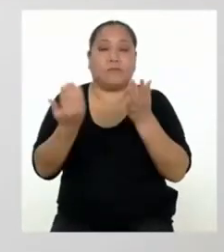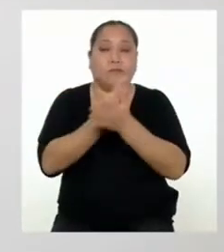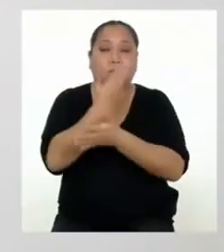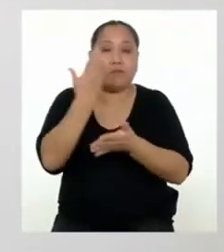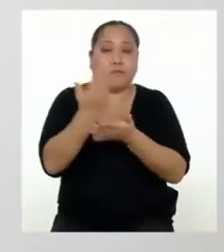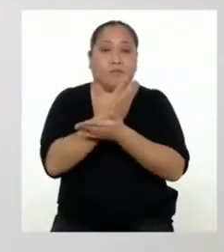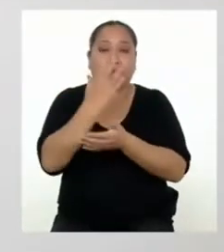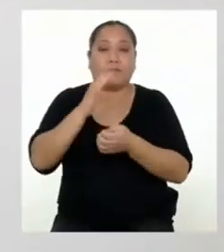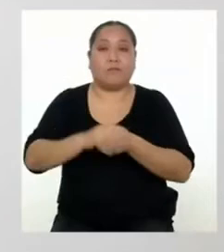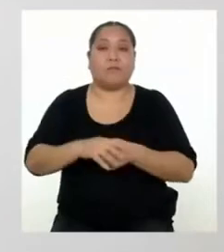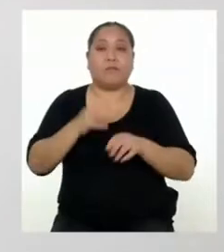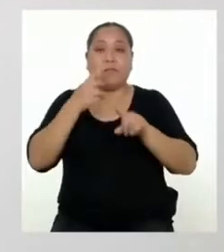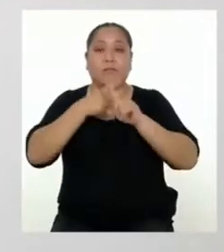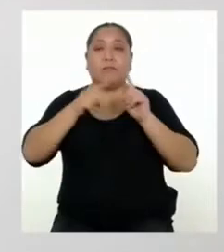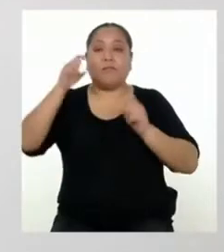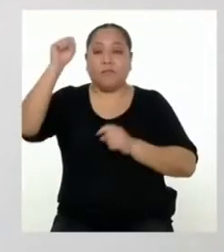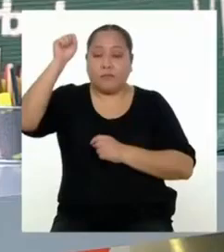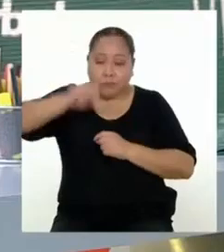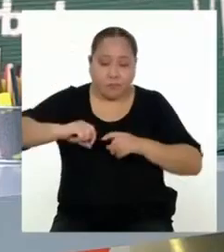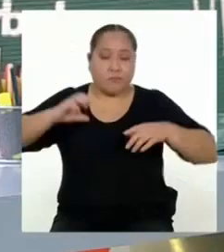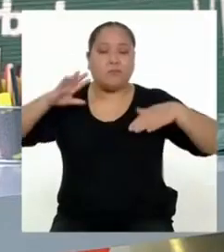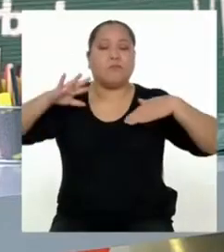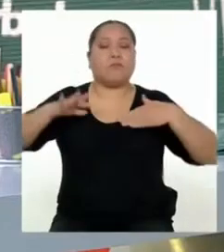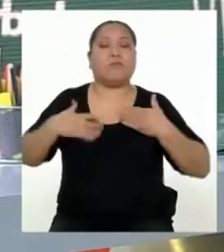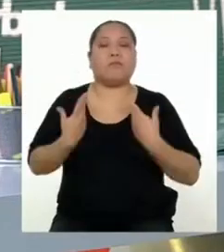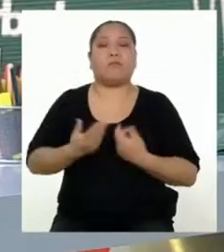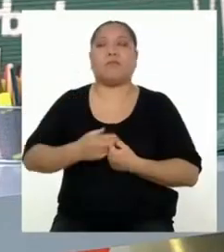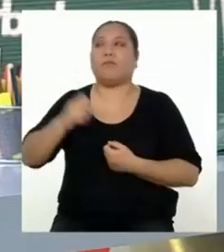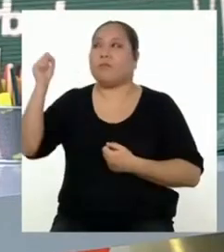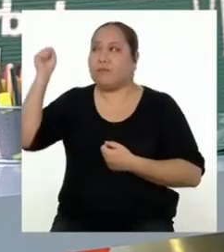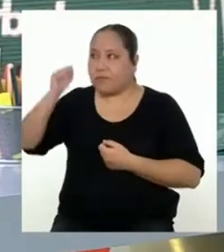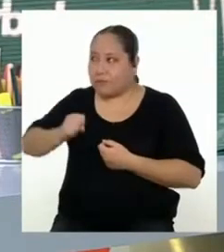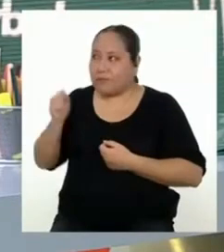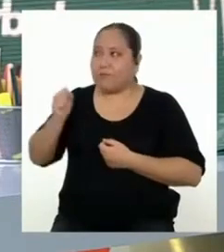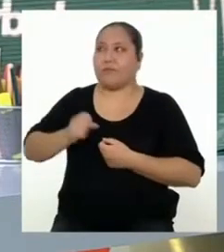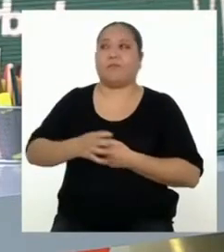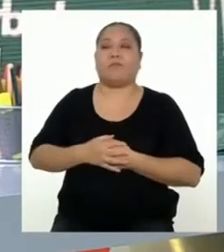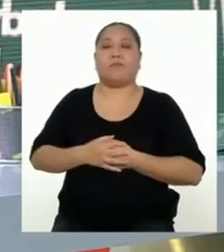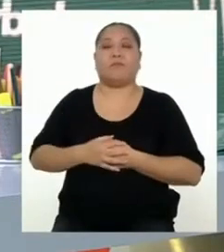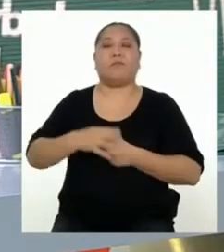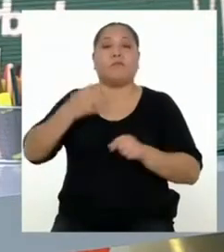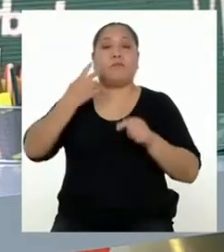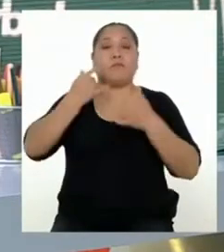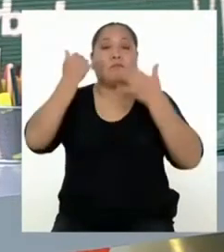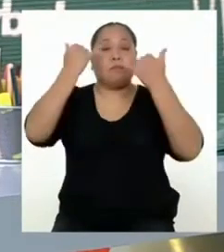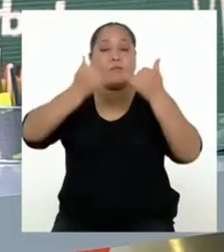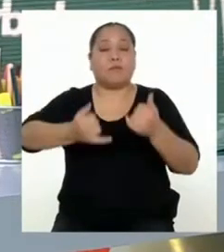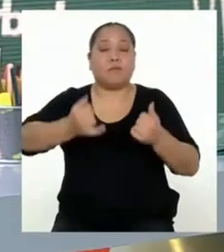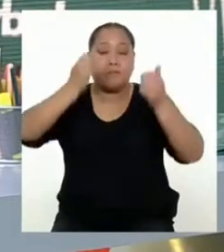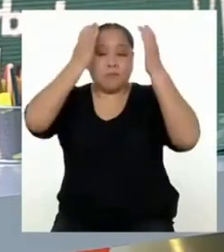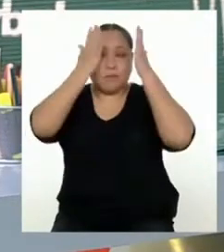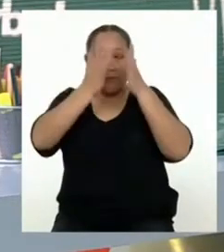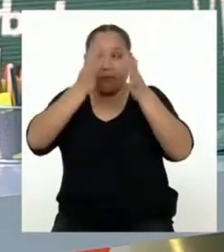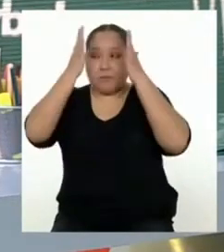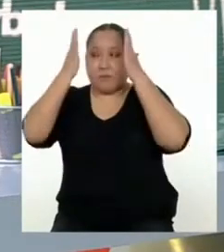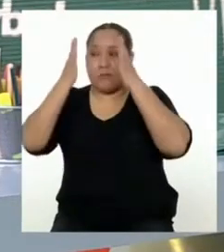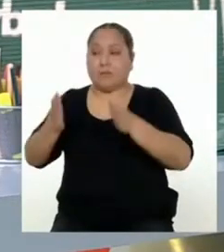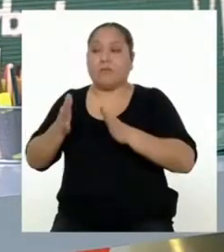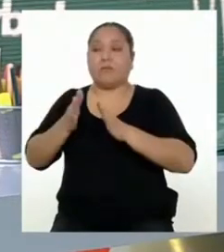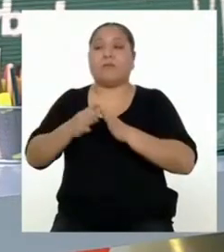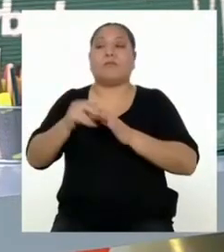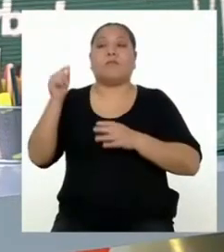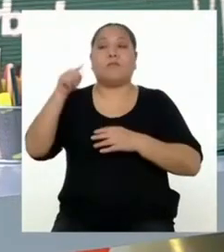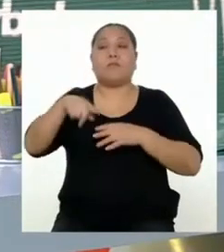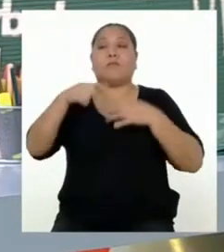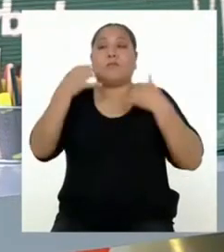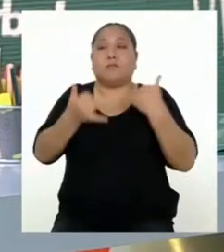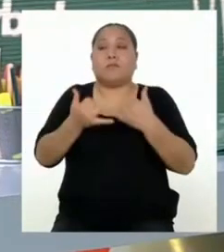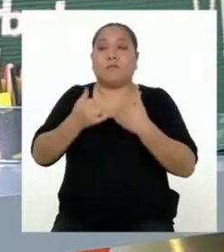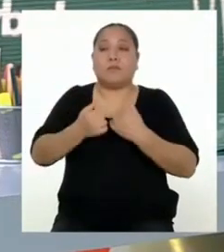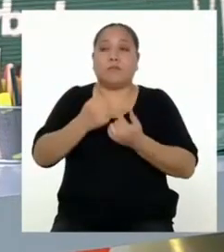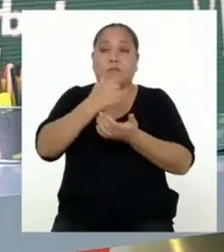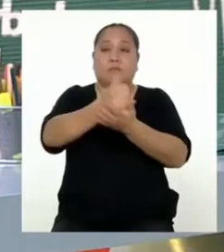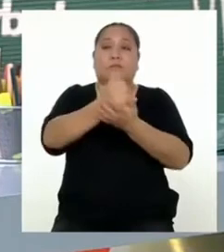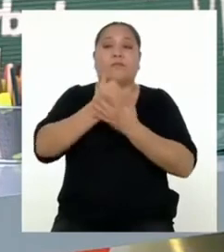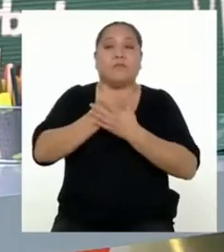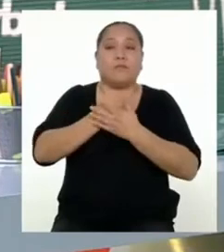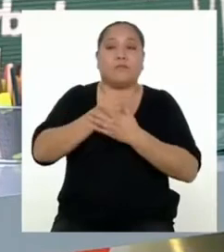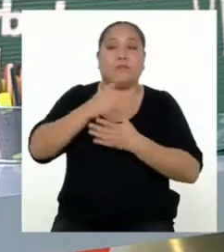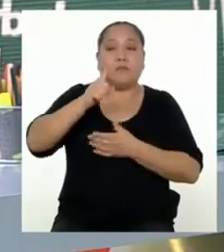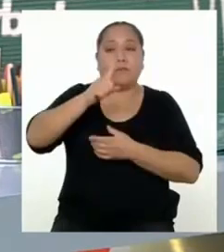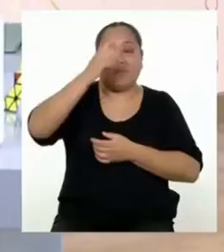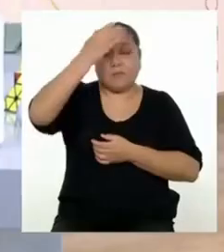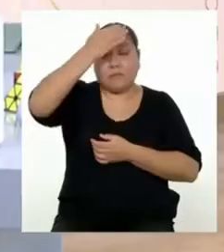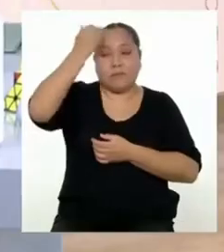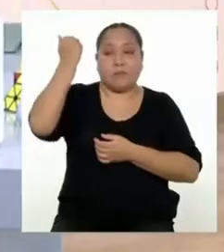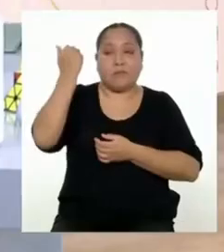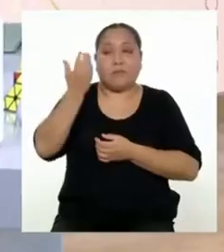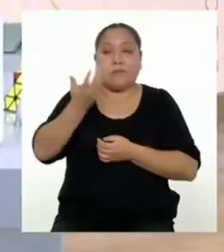acciones, pero es posible hacerlo. De todas maneras. Ahora vamos a estar atentas y atentos y nos vamos a ayudar si algo